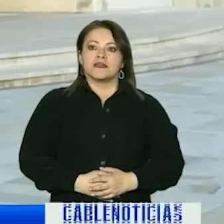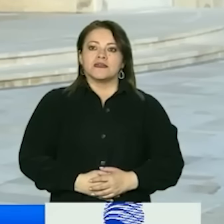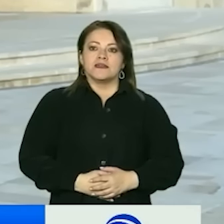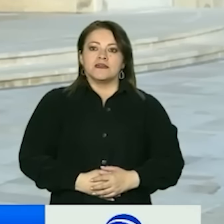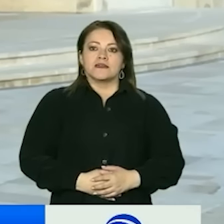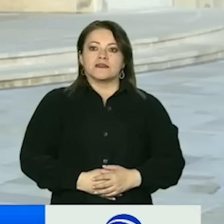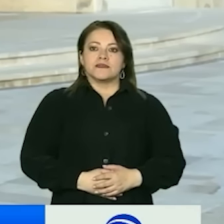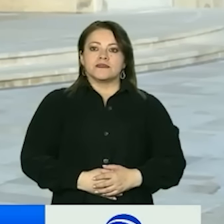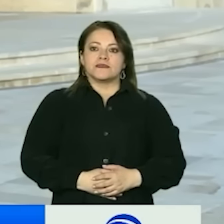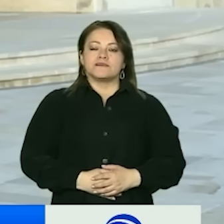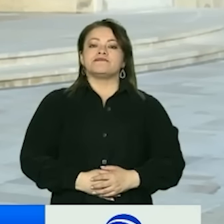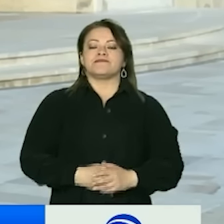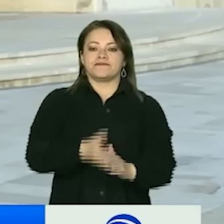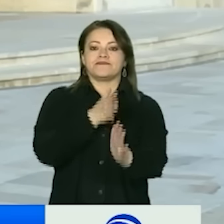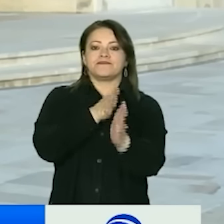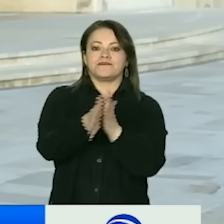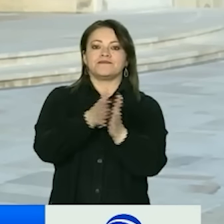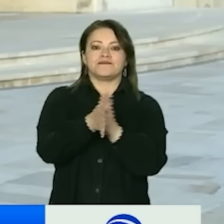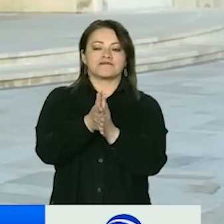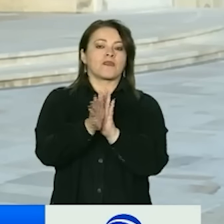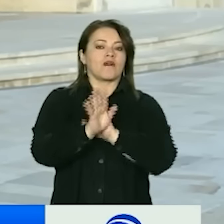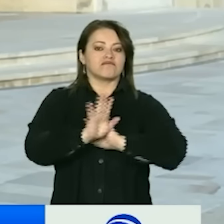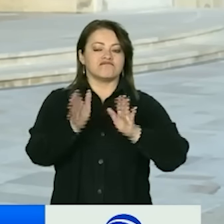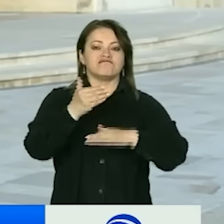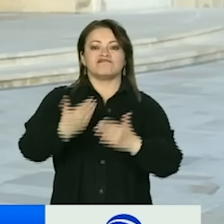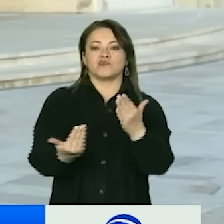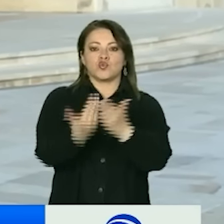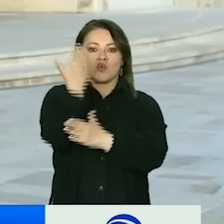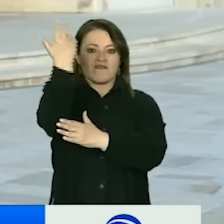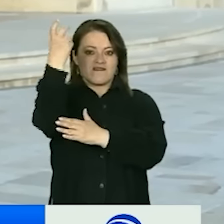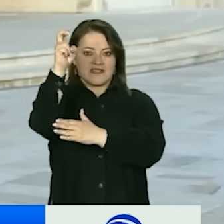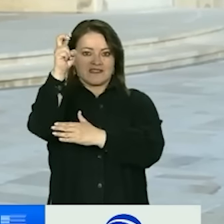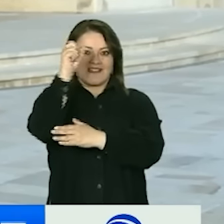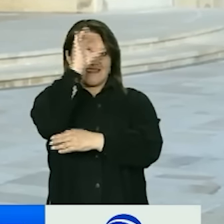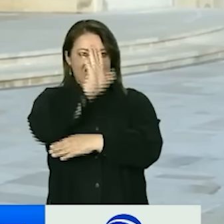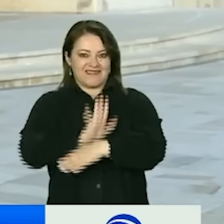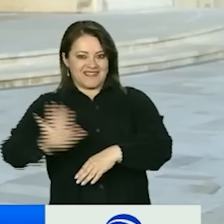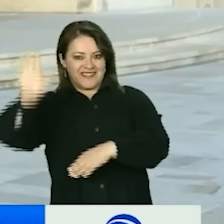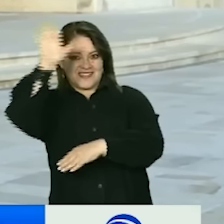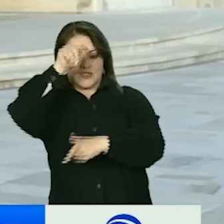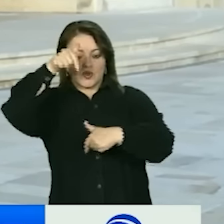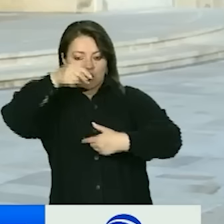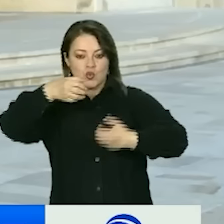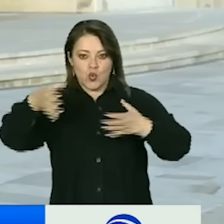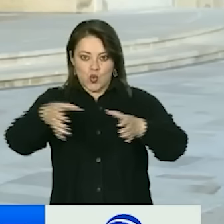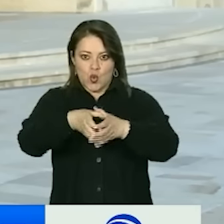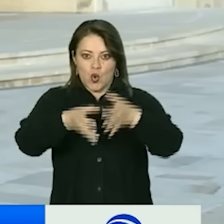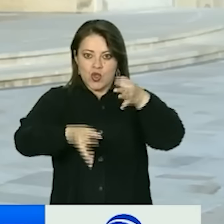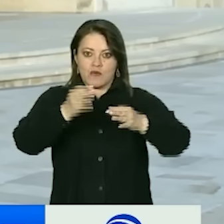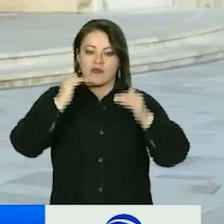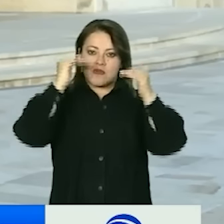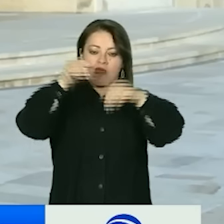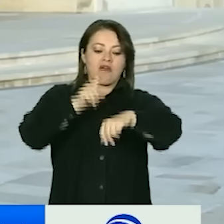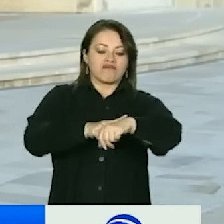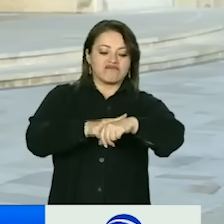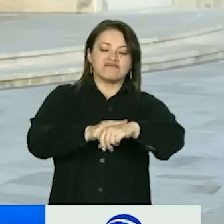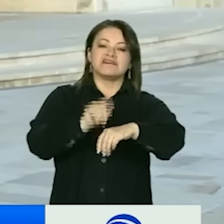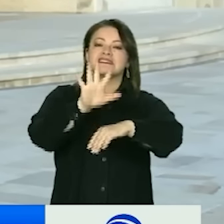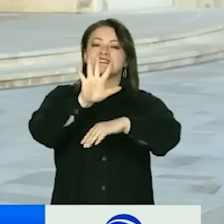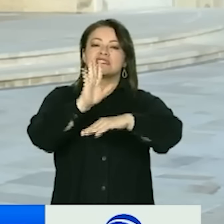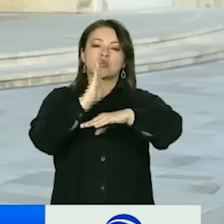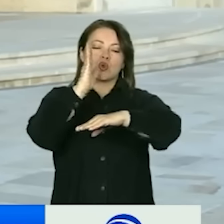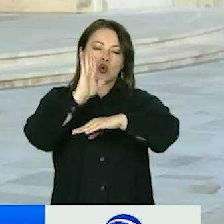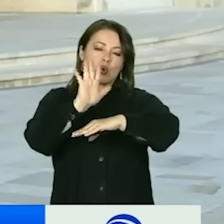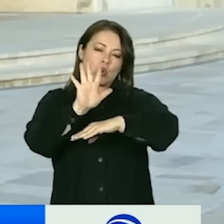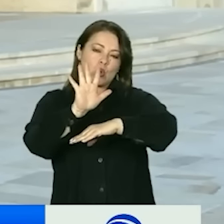Ana María, pues le cuento que la diligencia de la nueva fiscal general de la Nación aquí en la Corte Suprema finalizó sobre las cinco de la